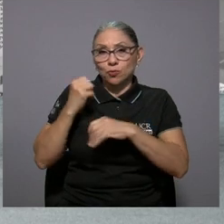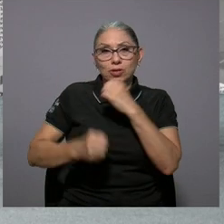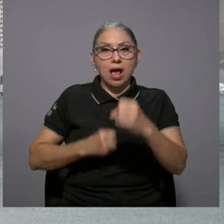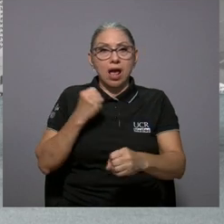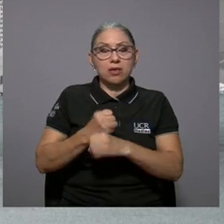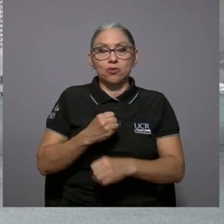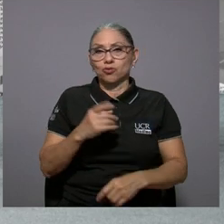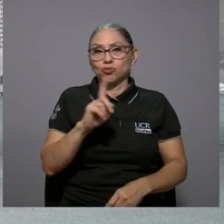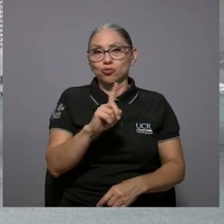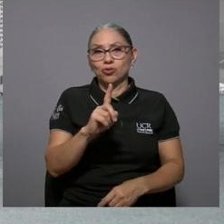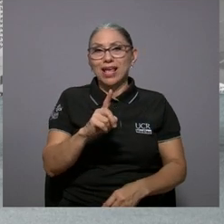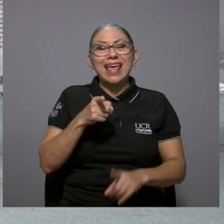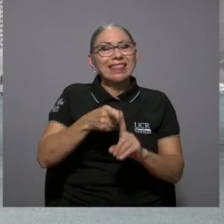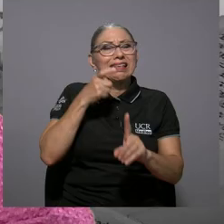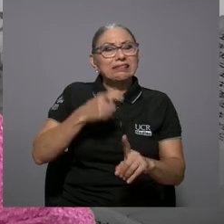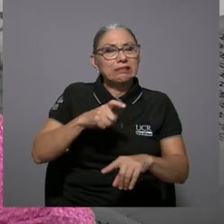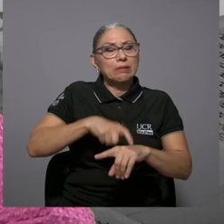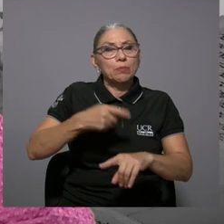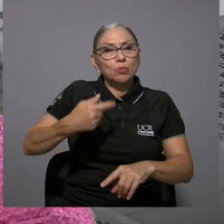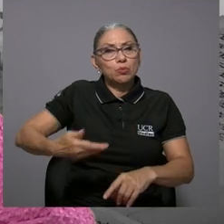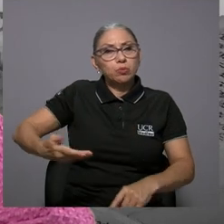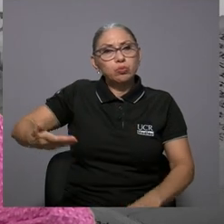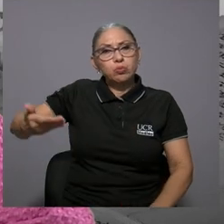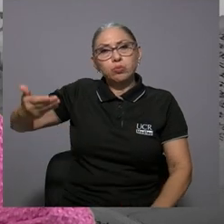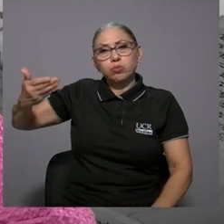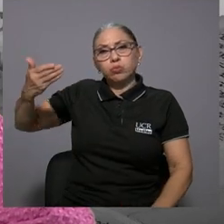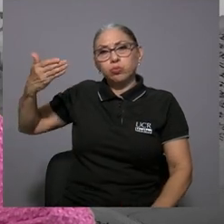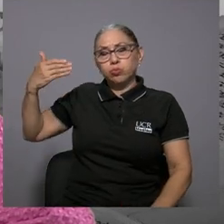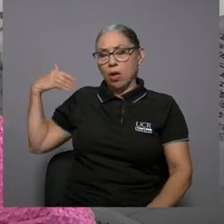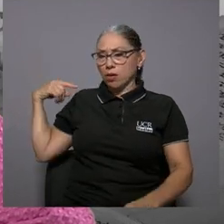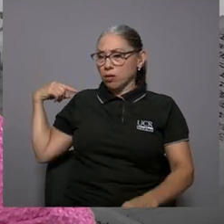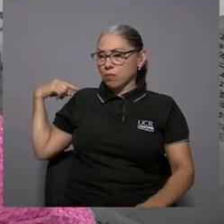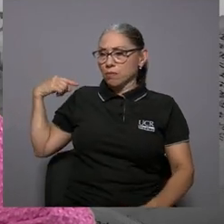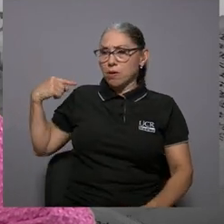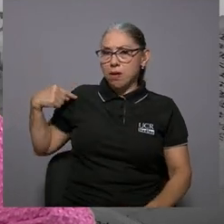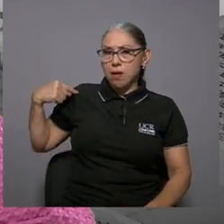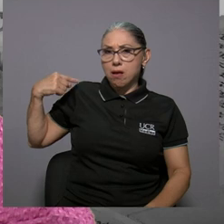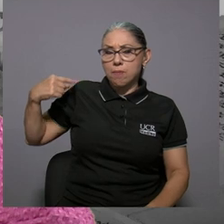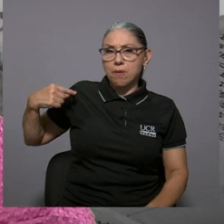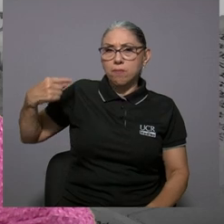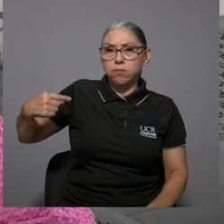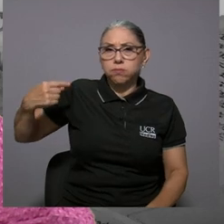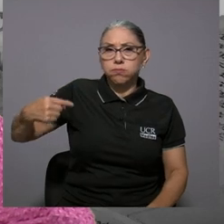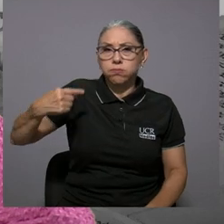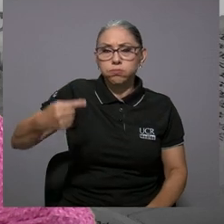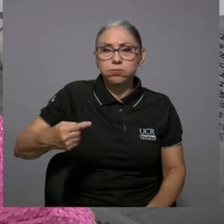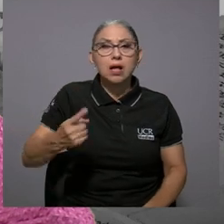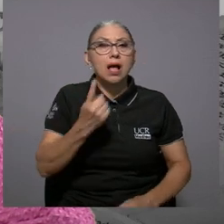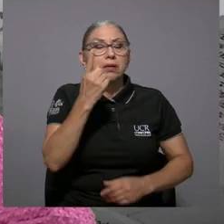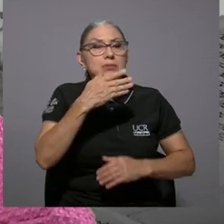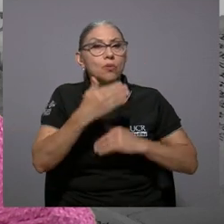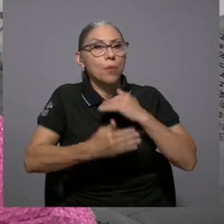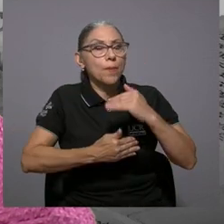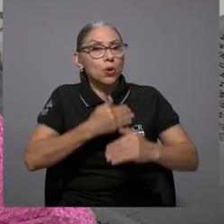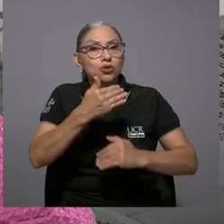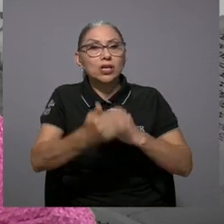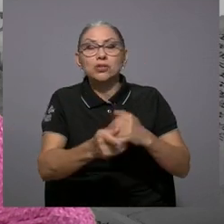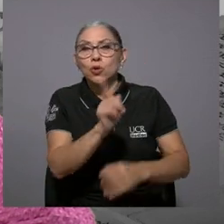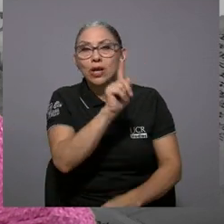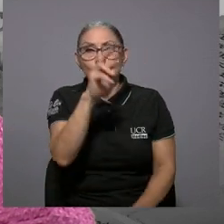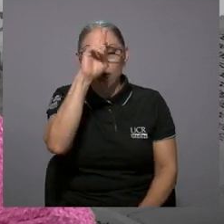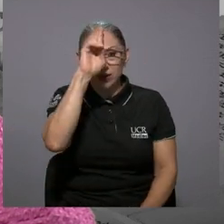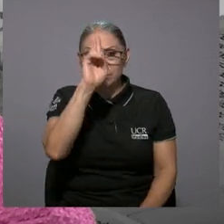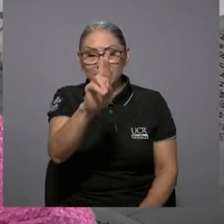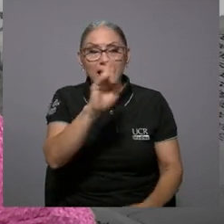de los últimos años viene de largo verdad ha sido un proceso que no ha